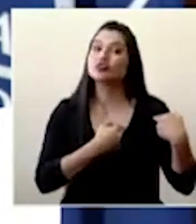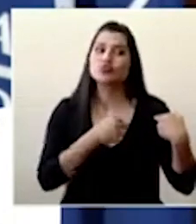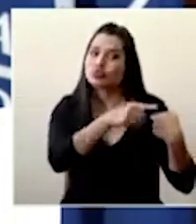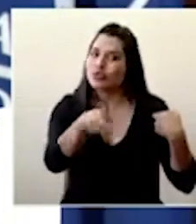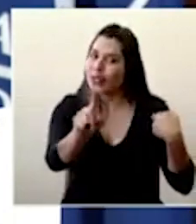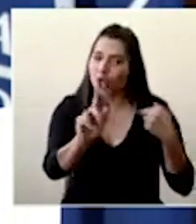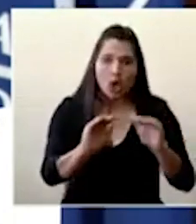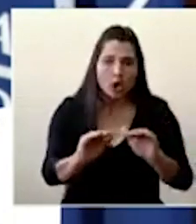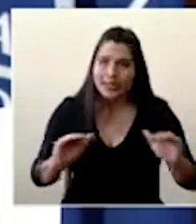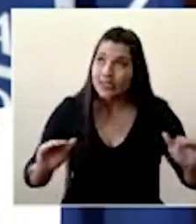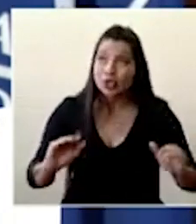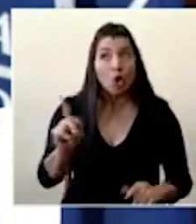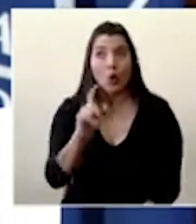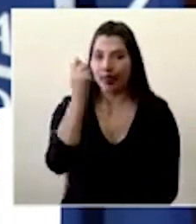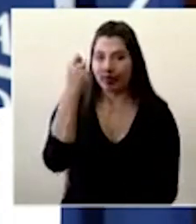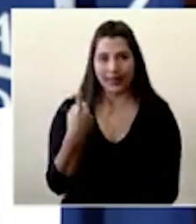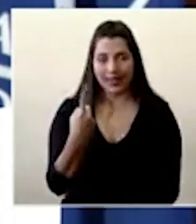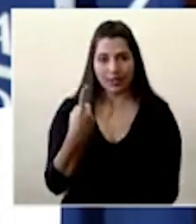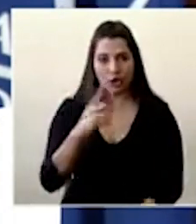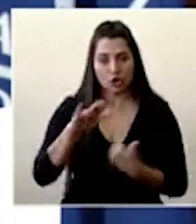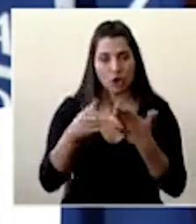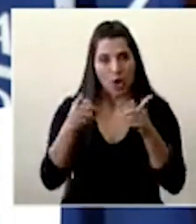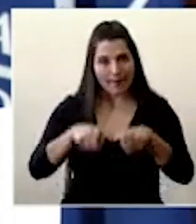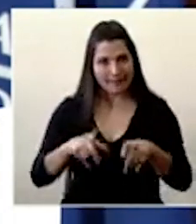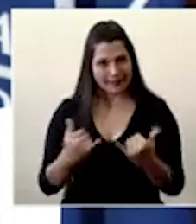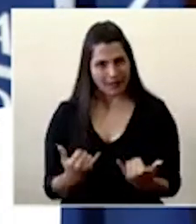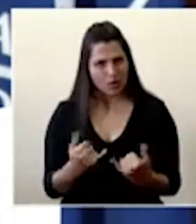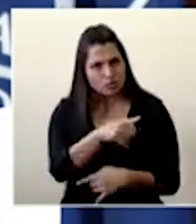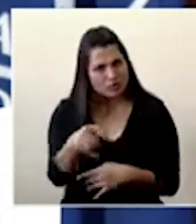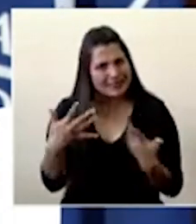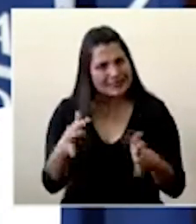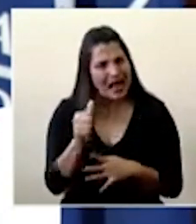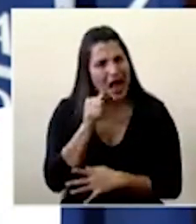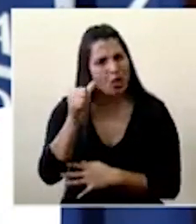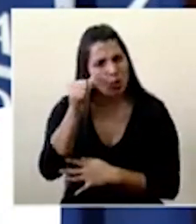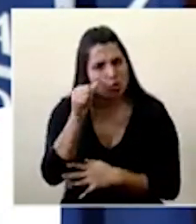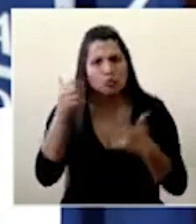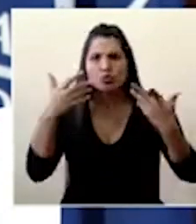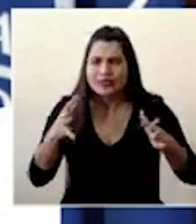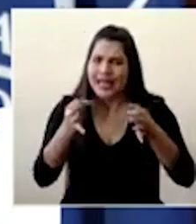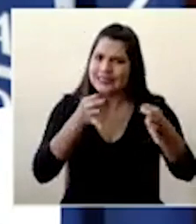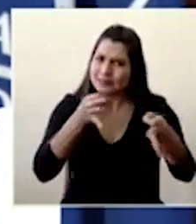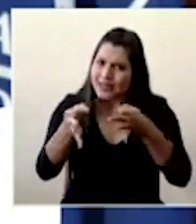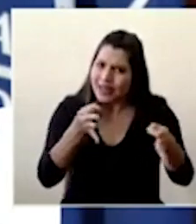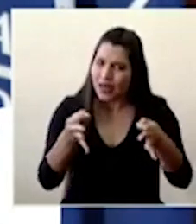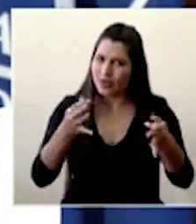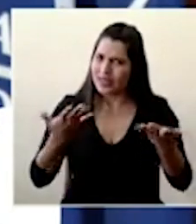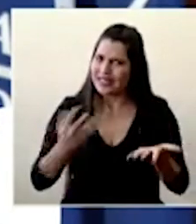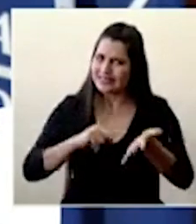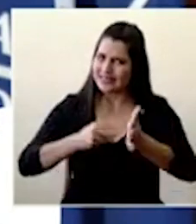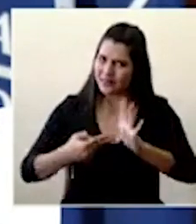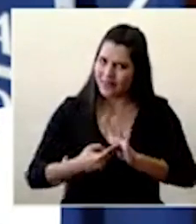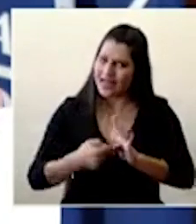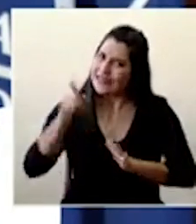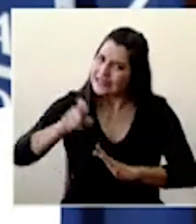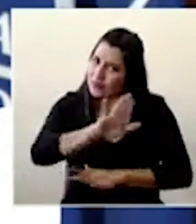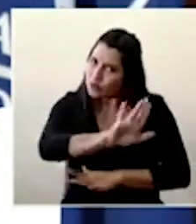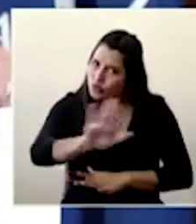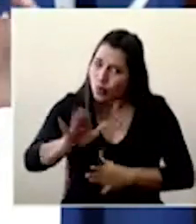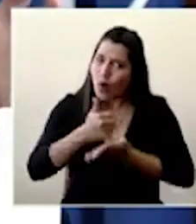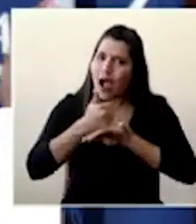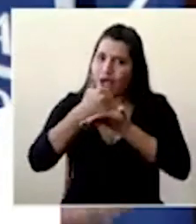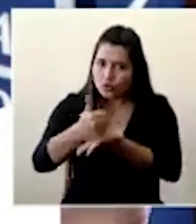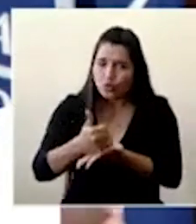niños que no entienden justamente de lo que está ocurriendo son personas adultas que se les ha explicado de qué se trata esto así que ocupamos esa colaboración en